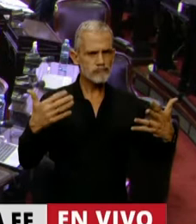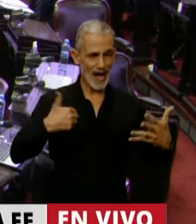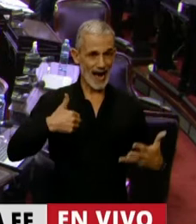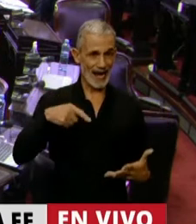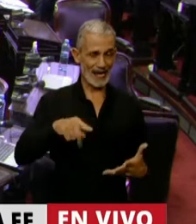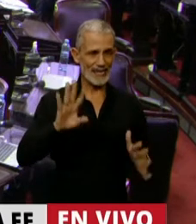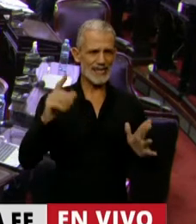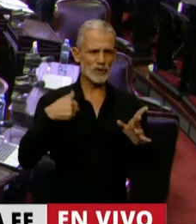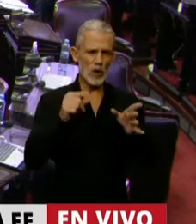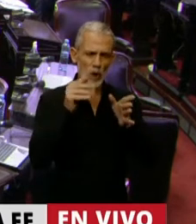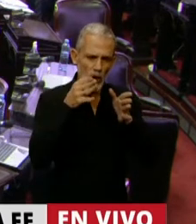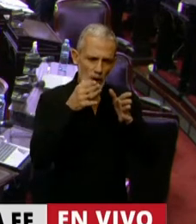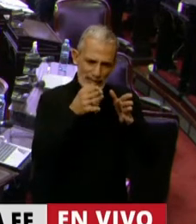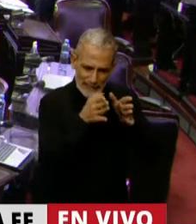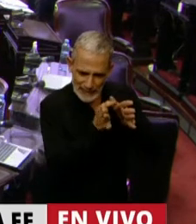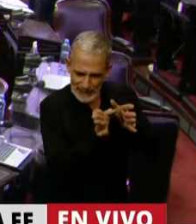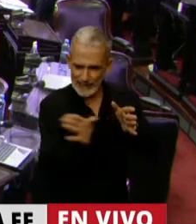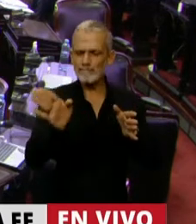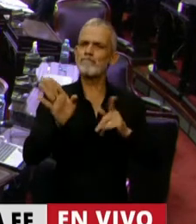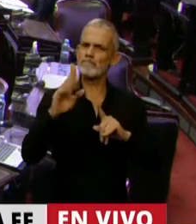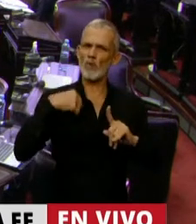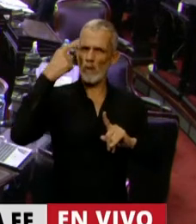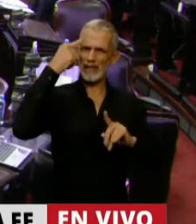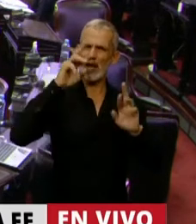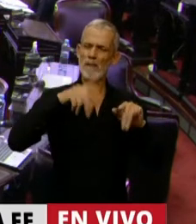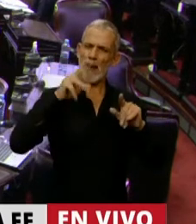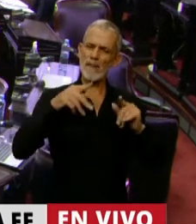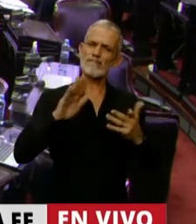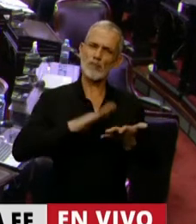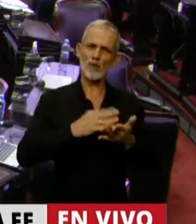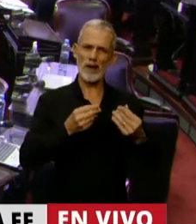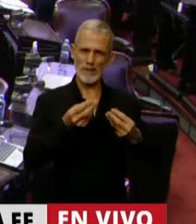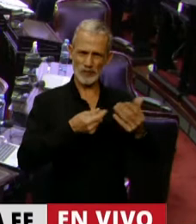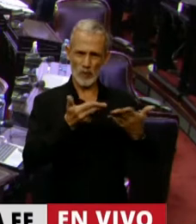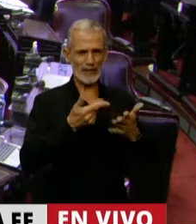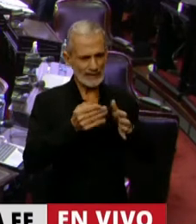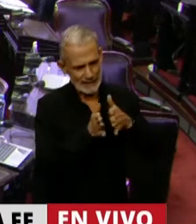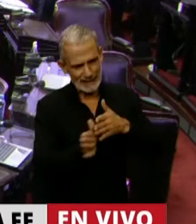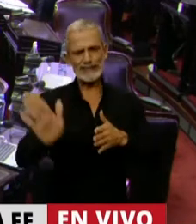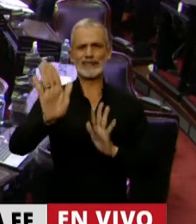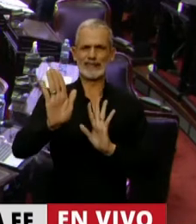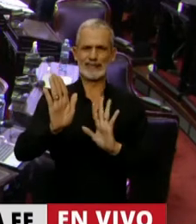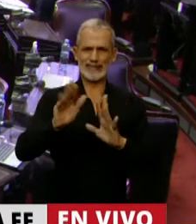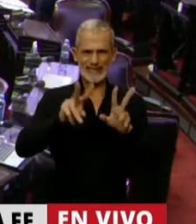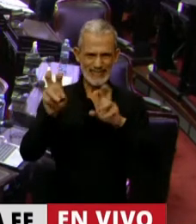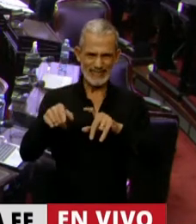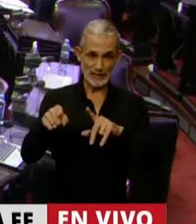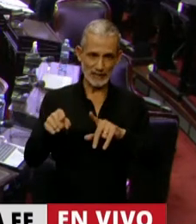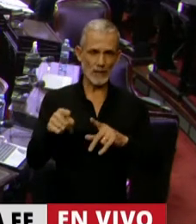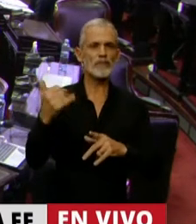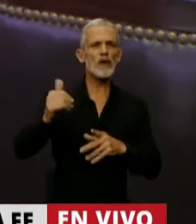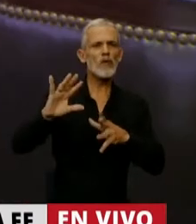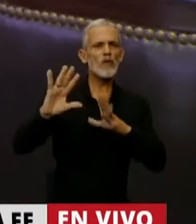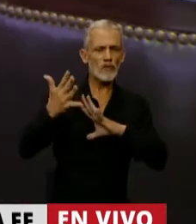me obliga a desviarme un poquito de lo que iba a plantear en el tema presupuesto y decir lo siguiente. El denostado